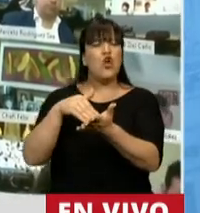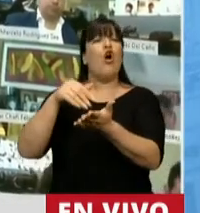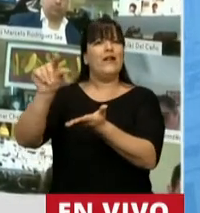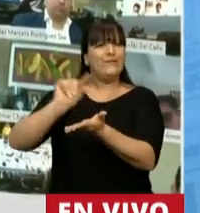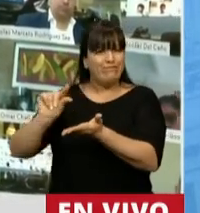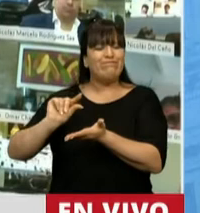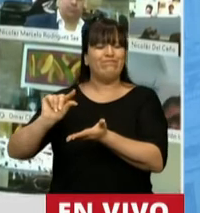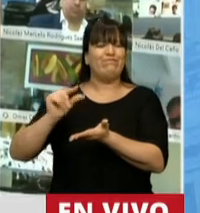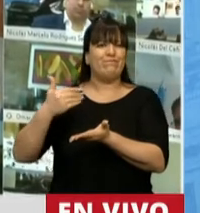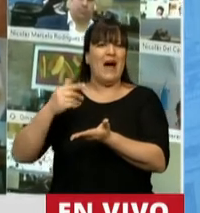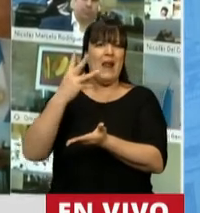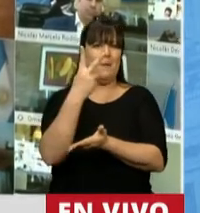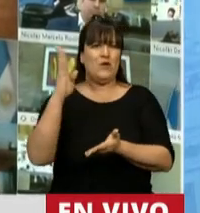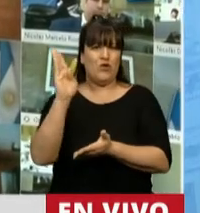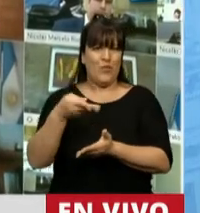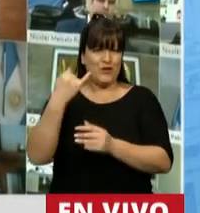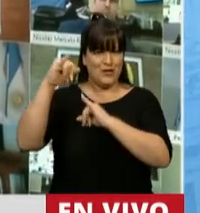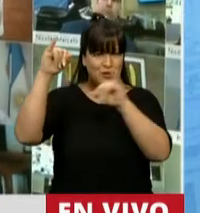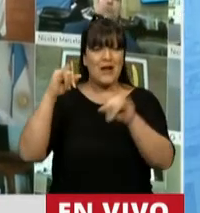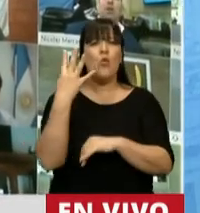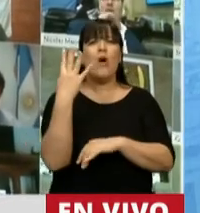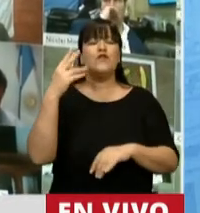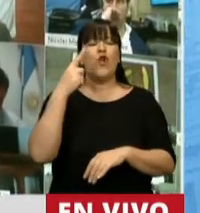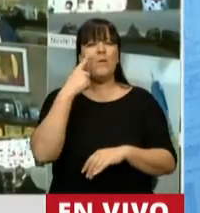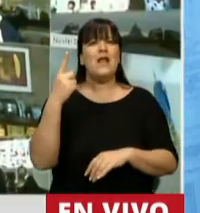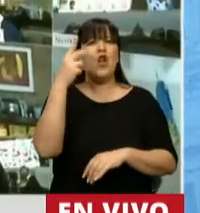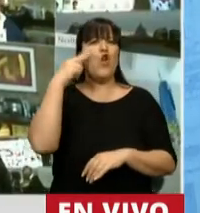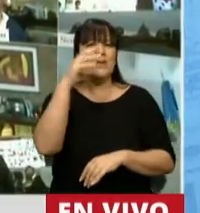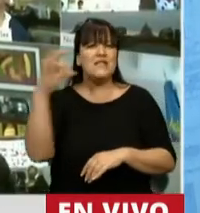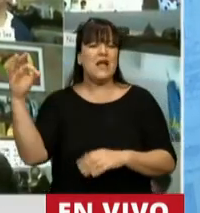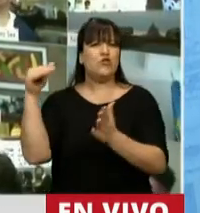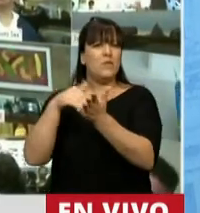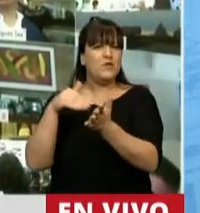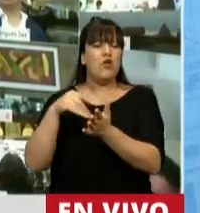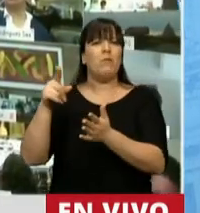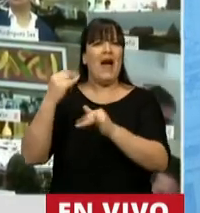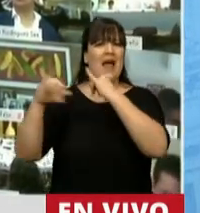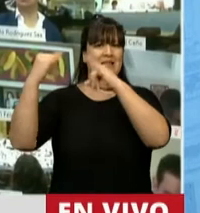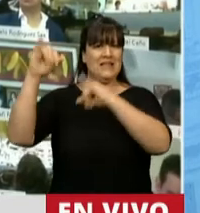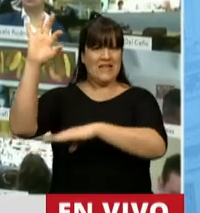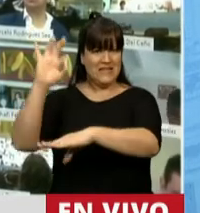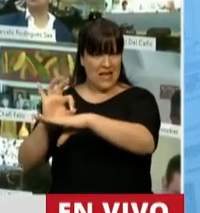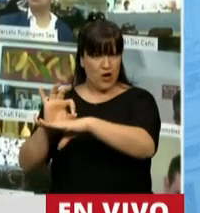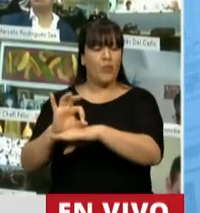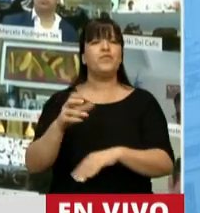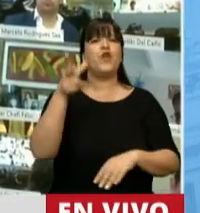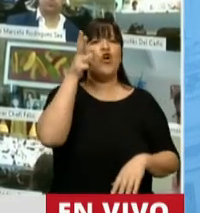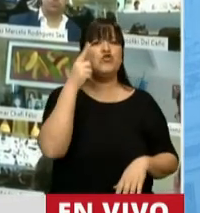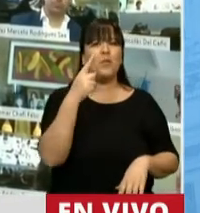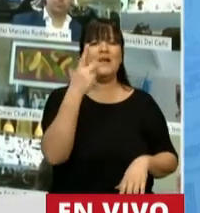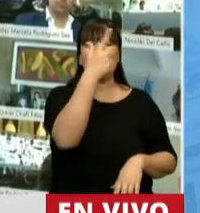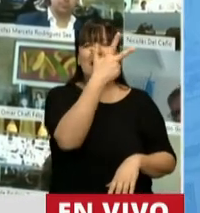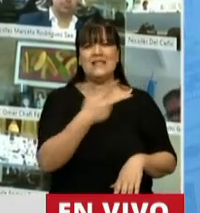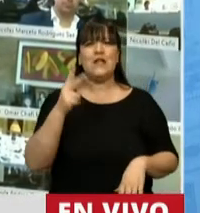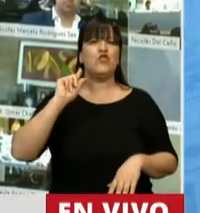24%, 4.975 millones de créditos a tasa cero, 8.317